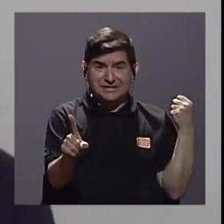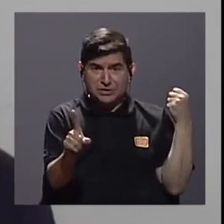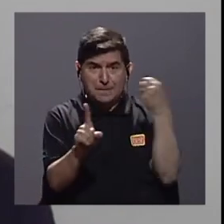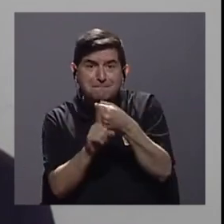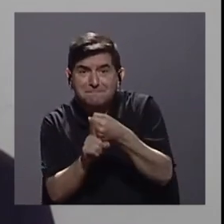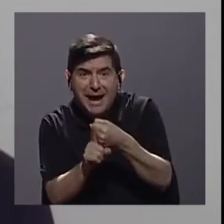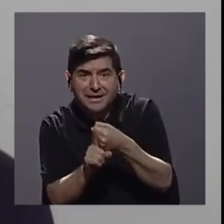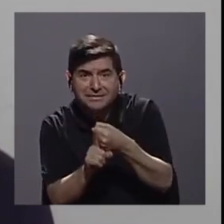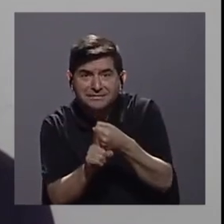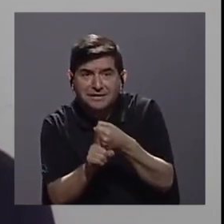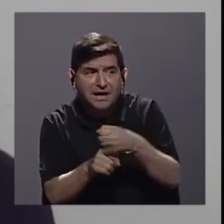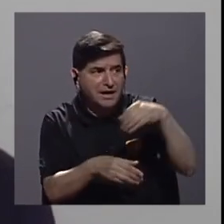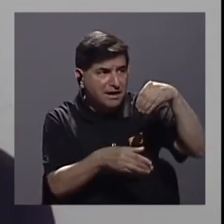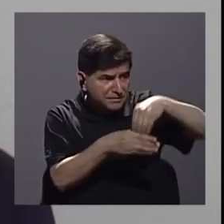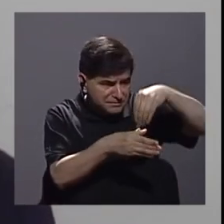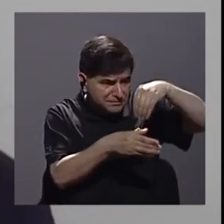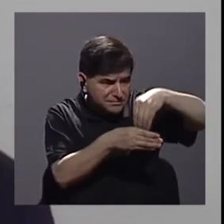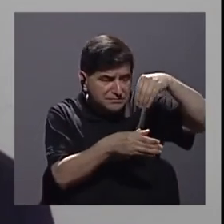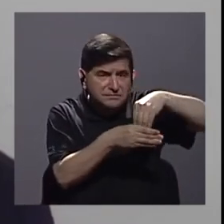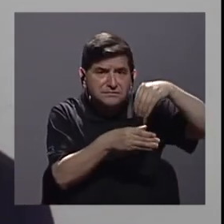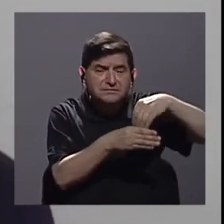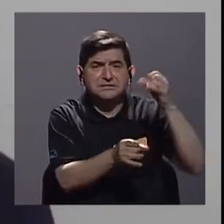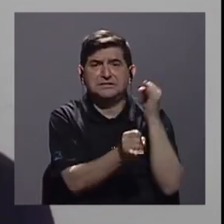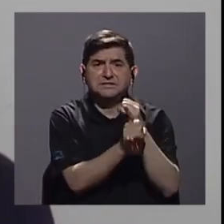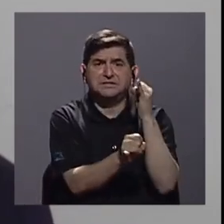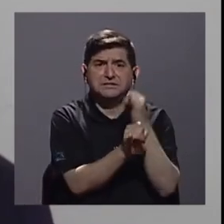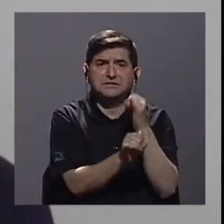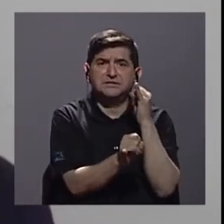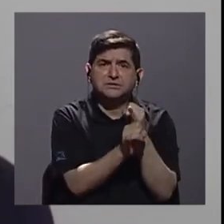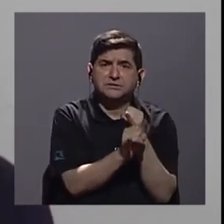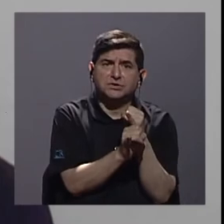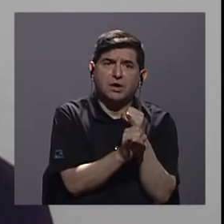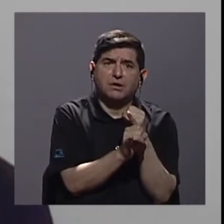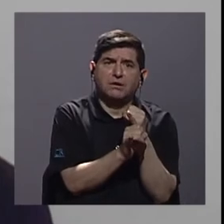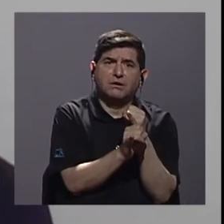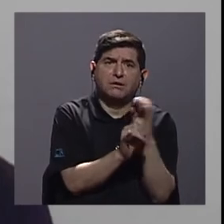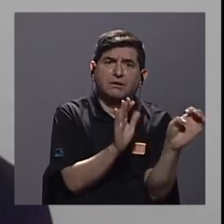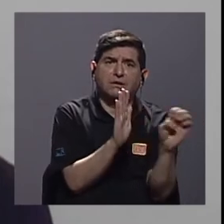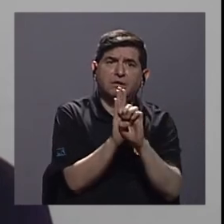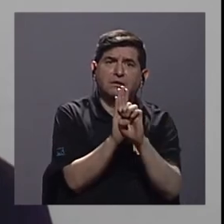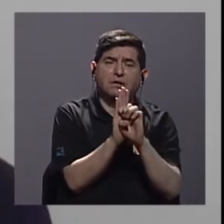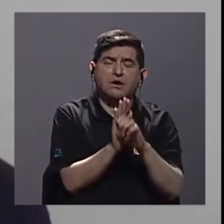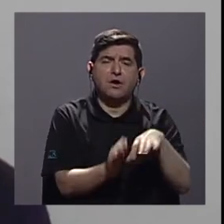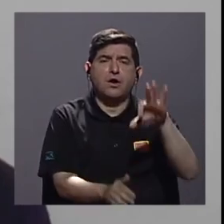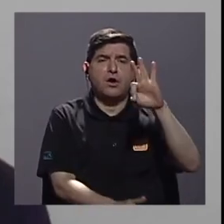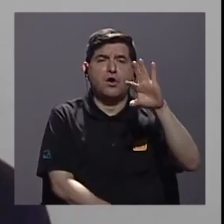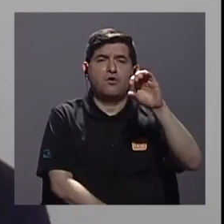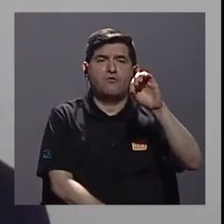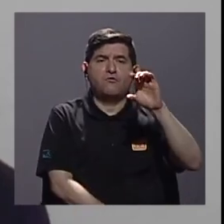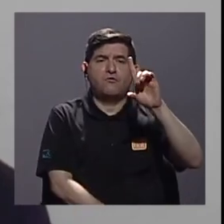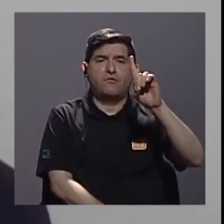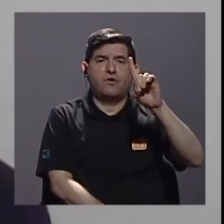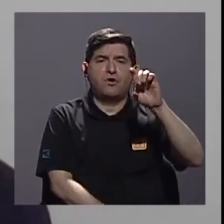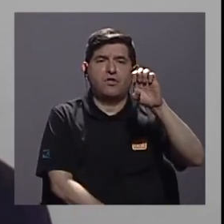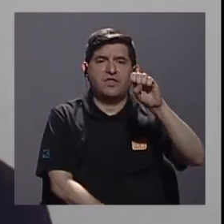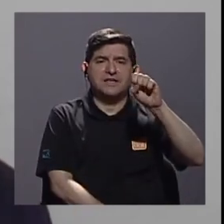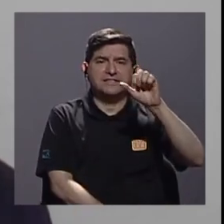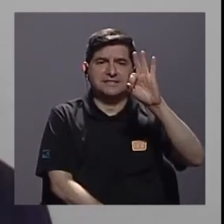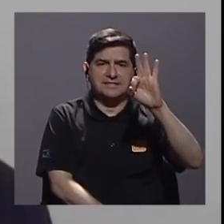ingresos de instituciones como FODESAF, que se dedican a